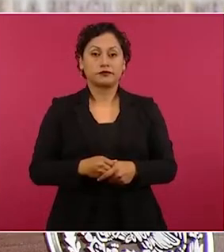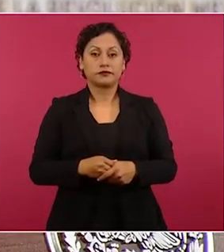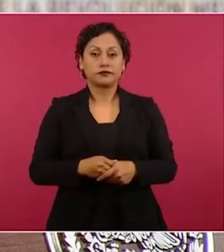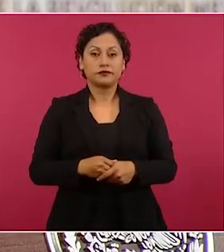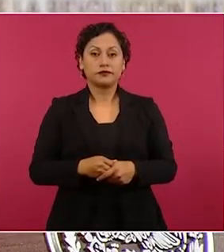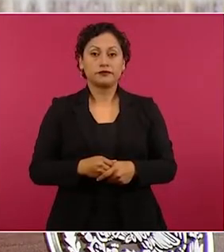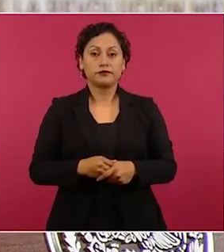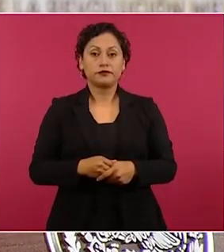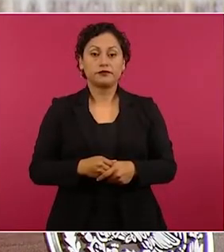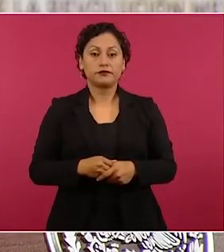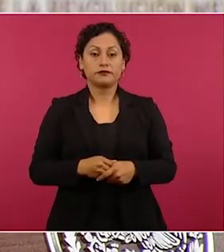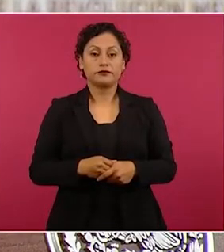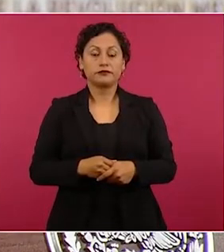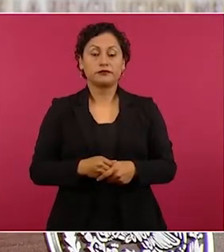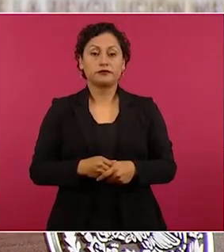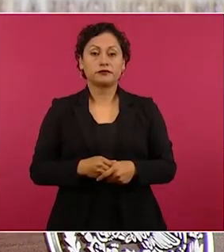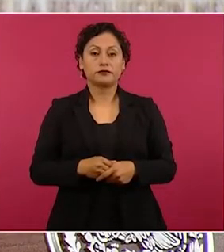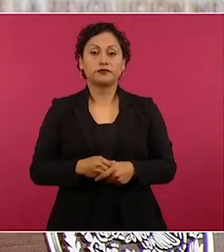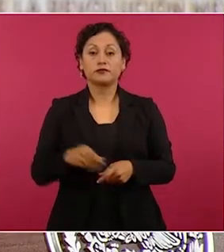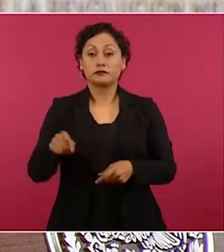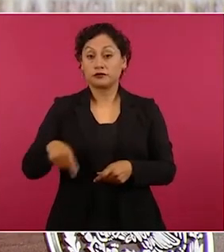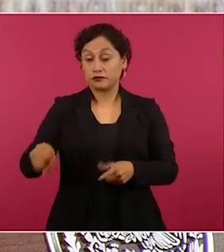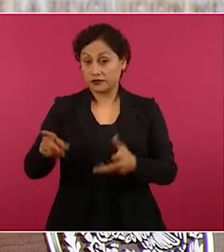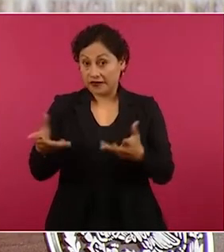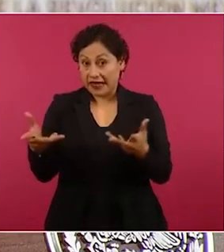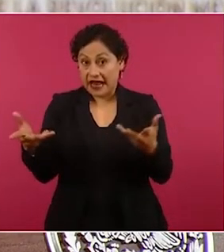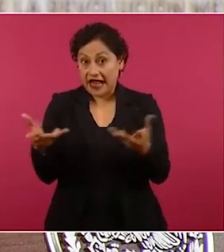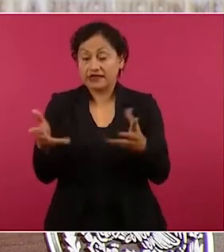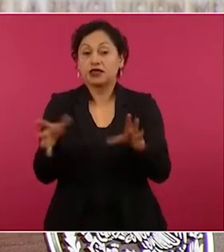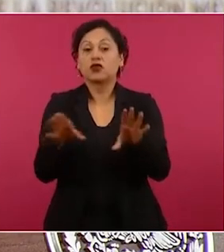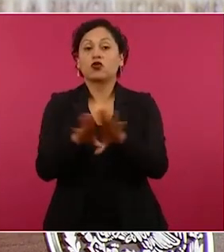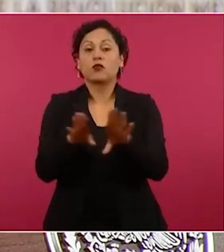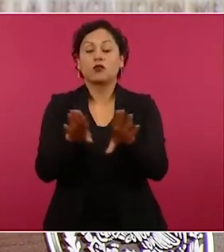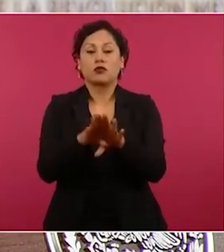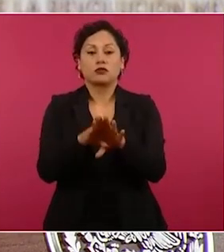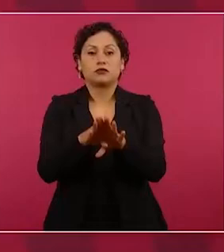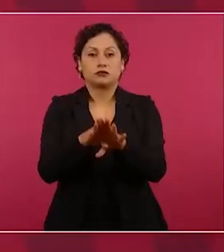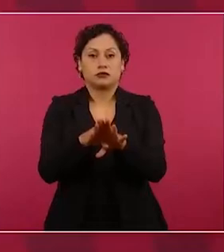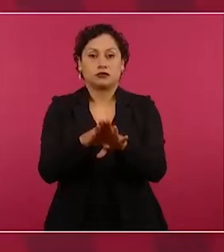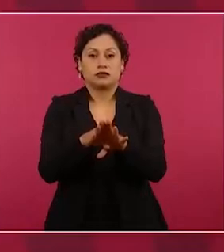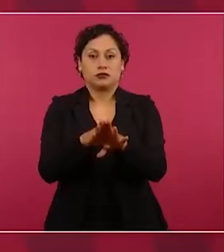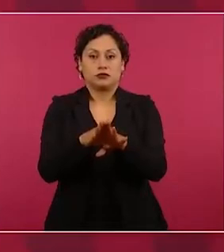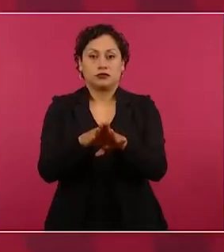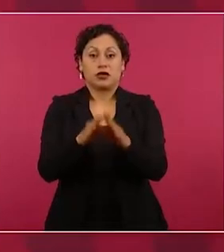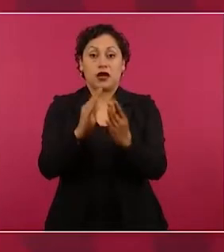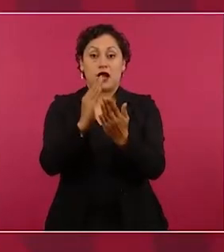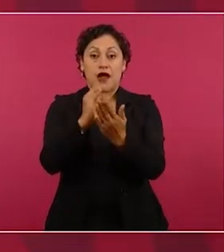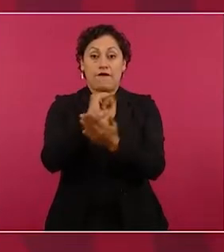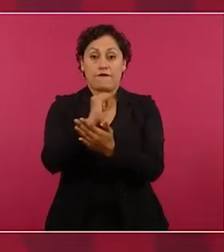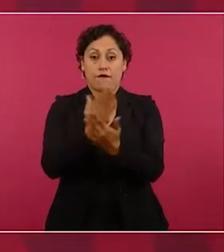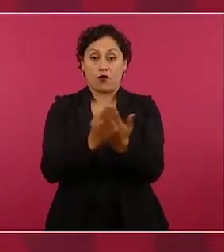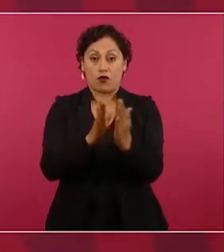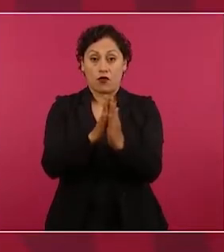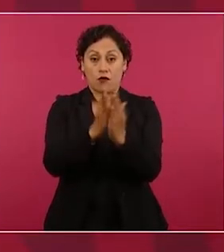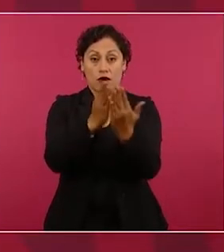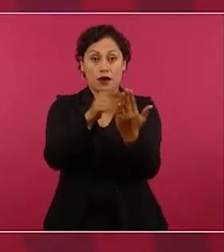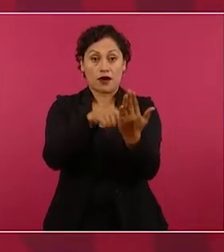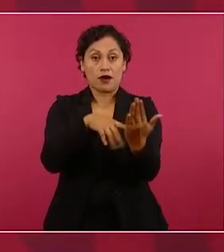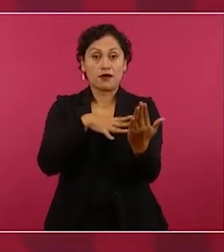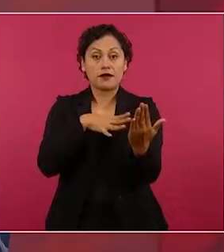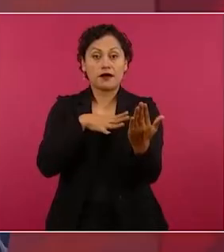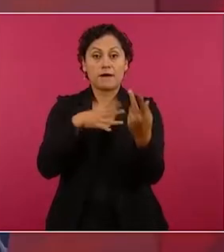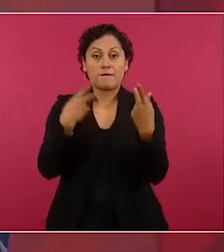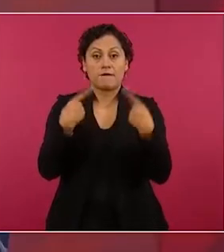las personas que aparecen como responsables en el informe.